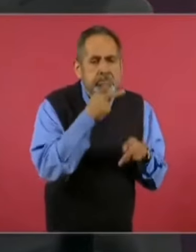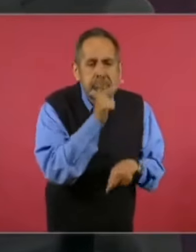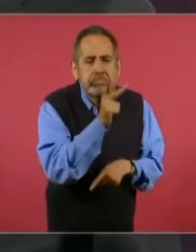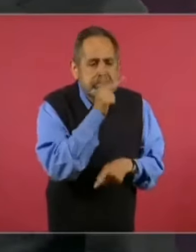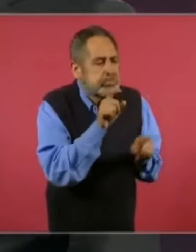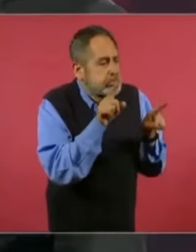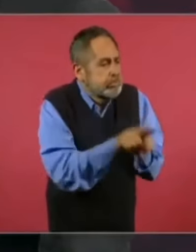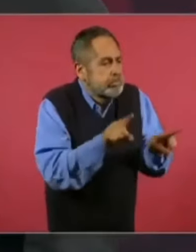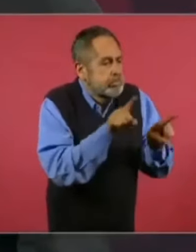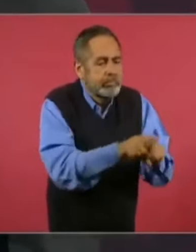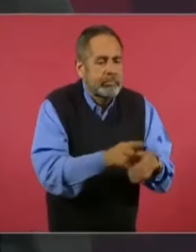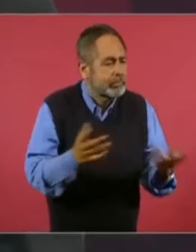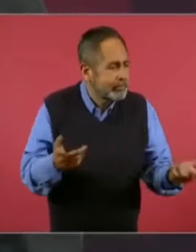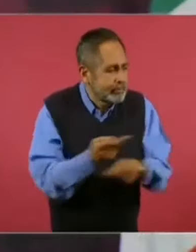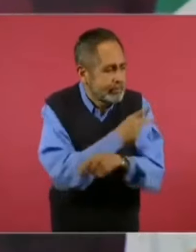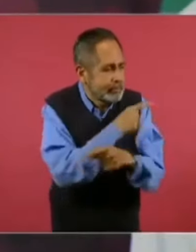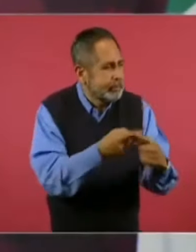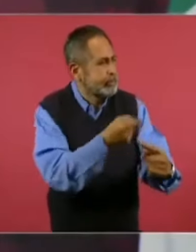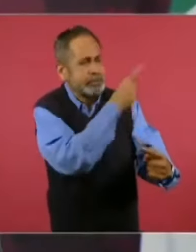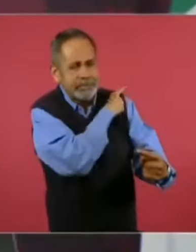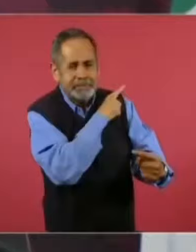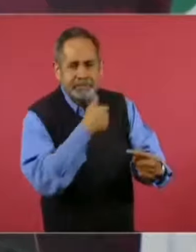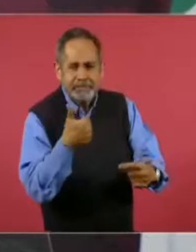Ya han pasado seis años.